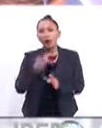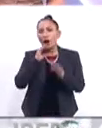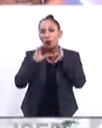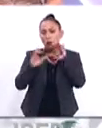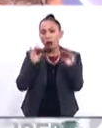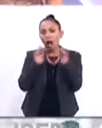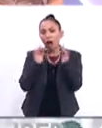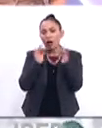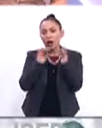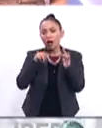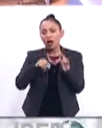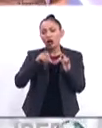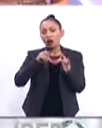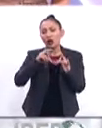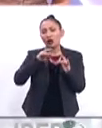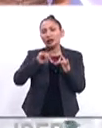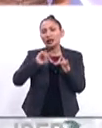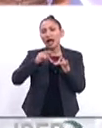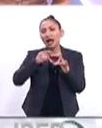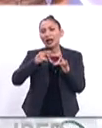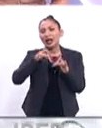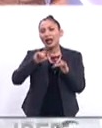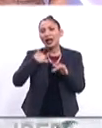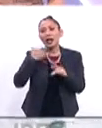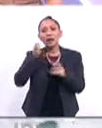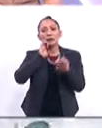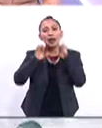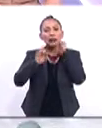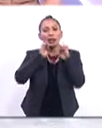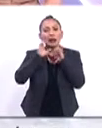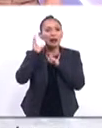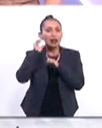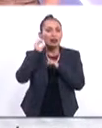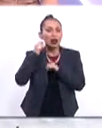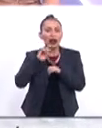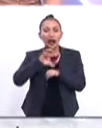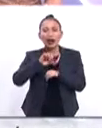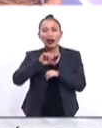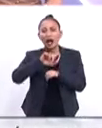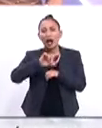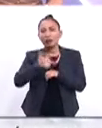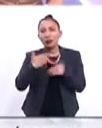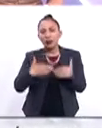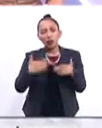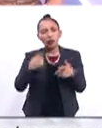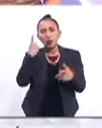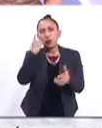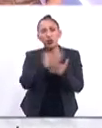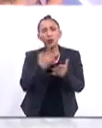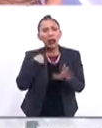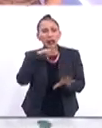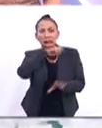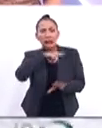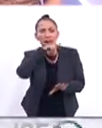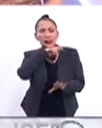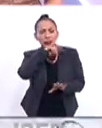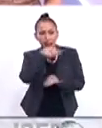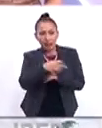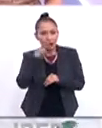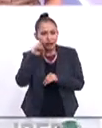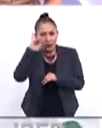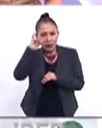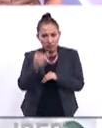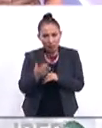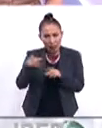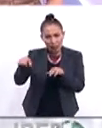comunicación con Noris Aguilar periodista del Servicio Estatal de Radio y Televisión de Canal 11 de Panamá simplemente para que muy rápidamente mientras vemos